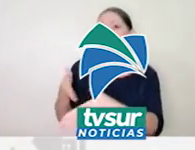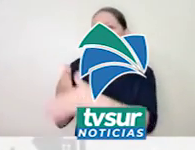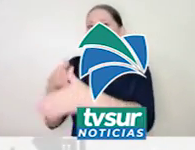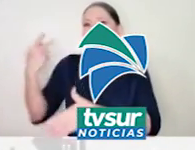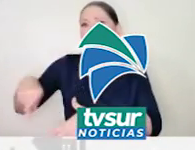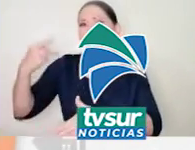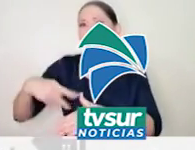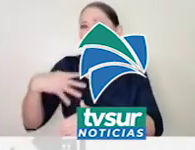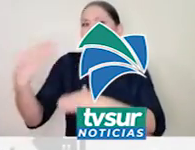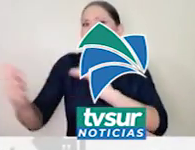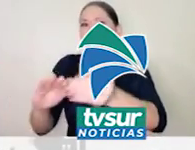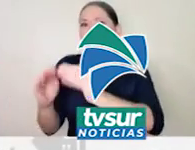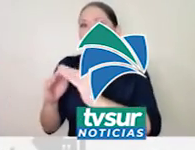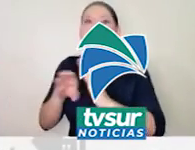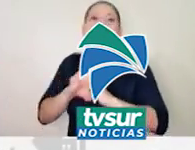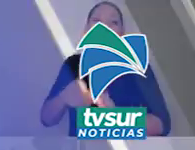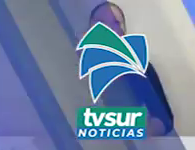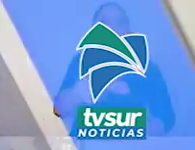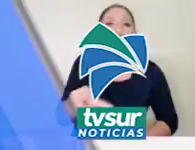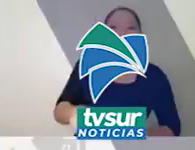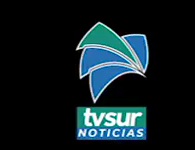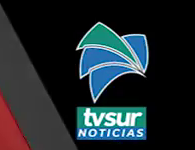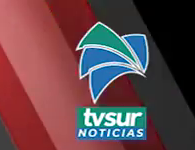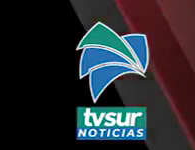simulacro de evaluación ese día. Gracias ver el video.